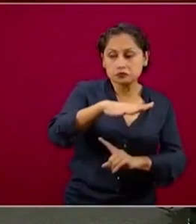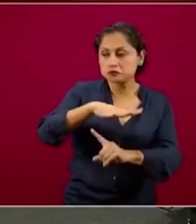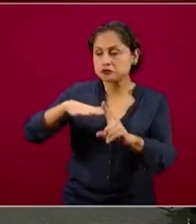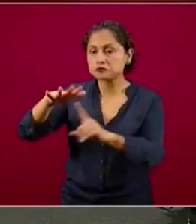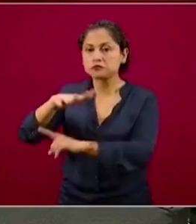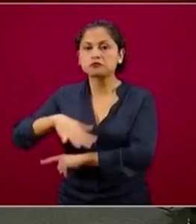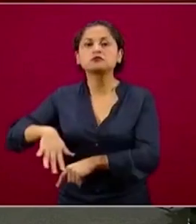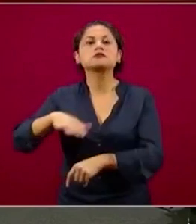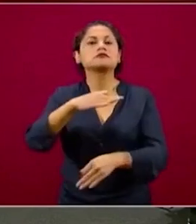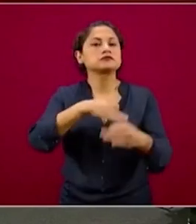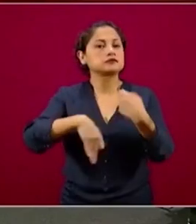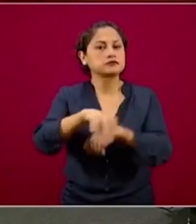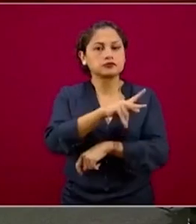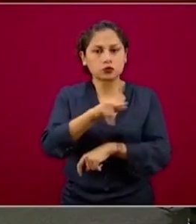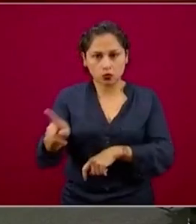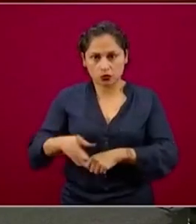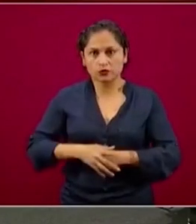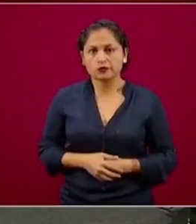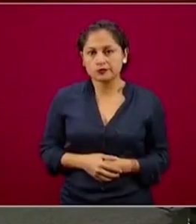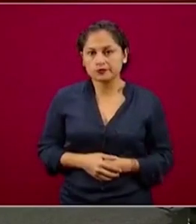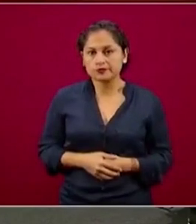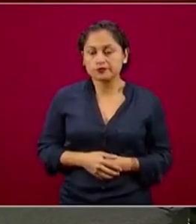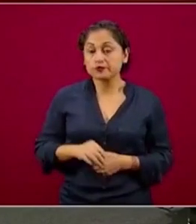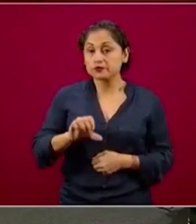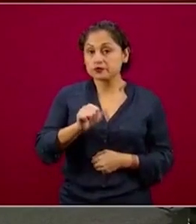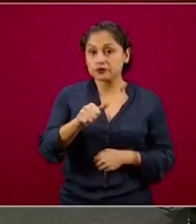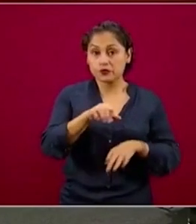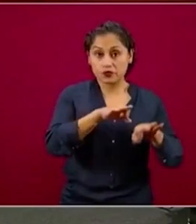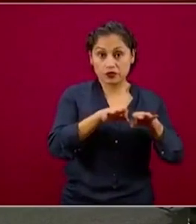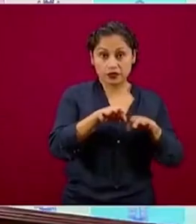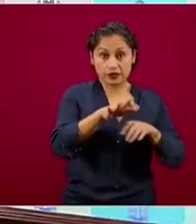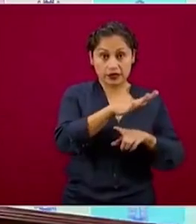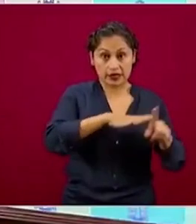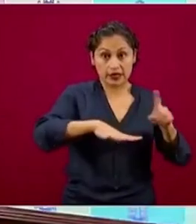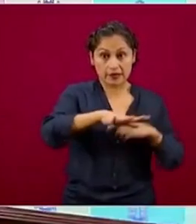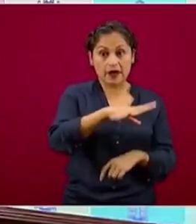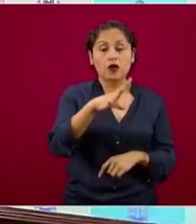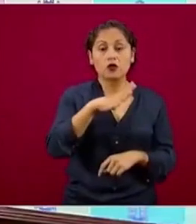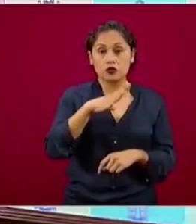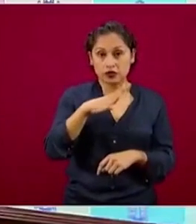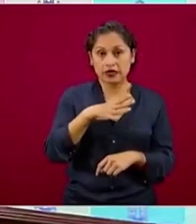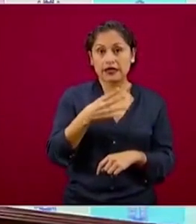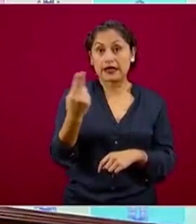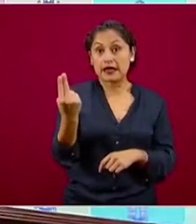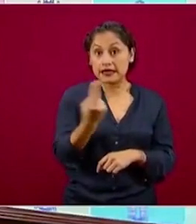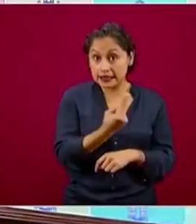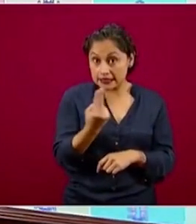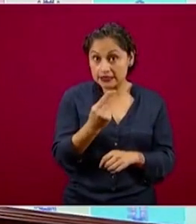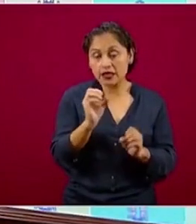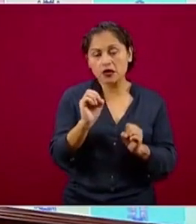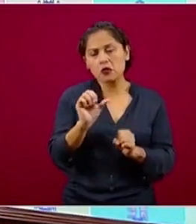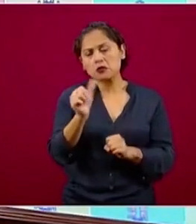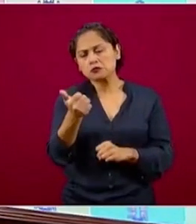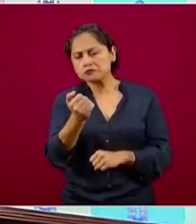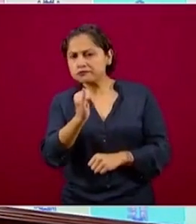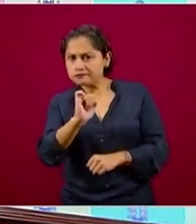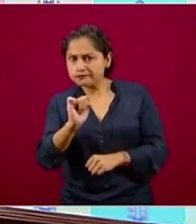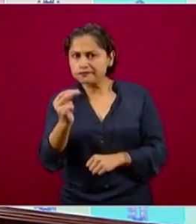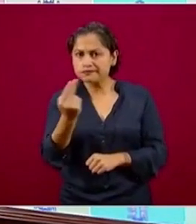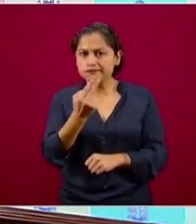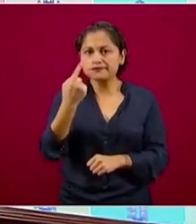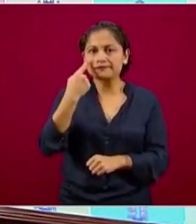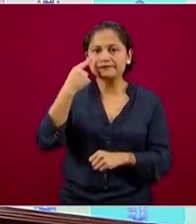Dividimos en esenciales y no esenciales. Se selecciona un casquito para ilustrar uno de los elementos